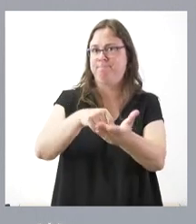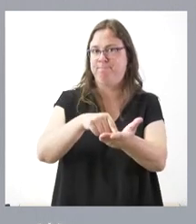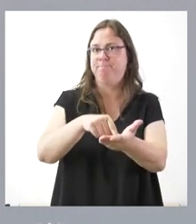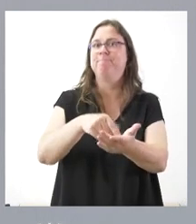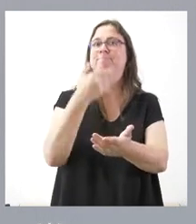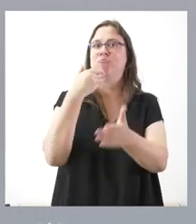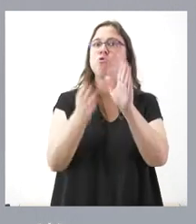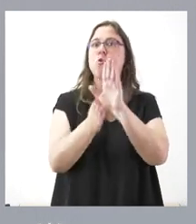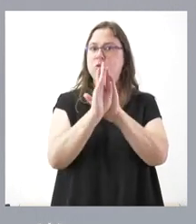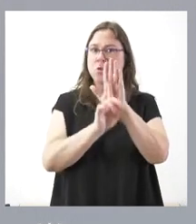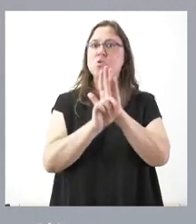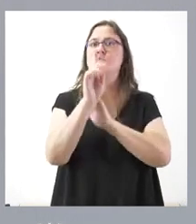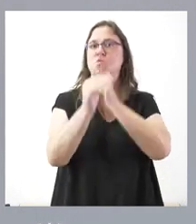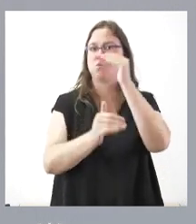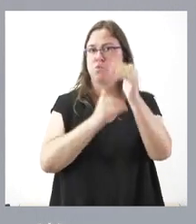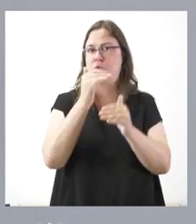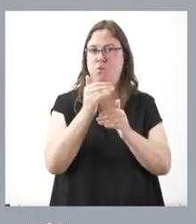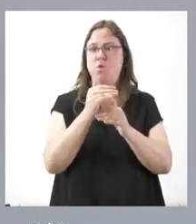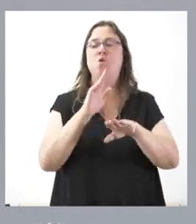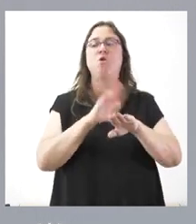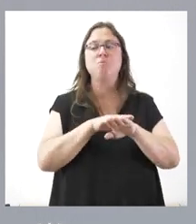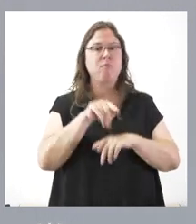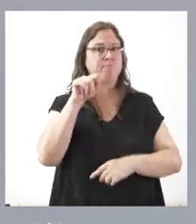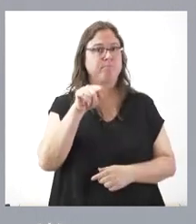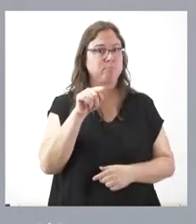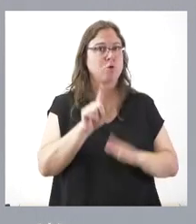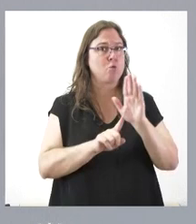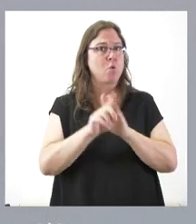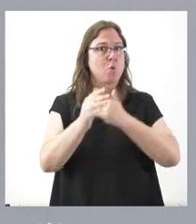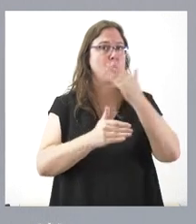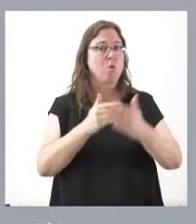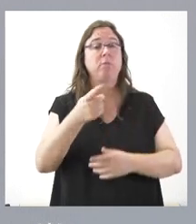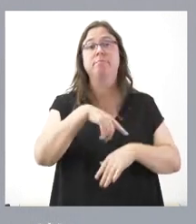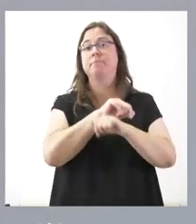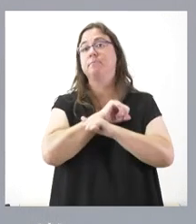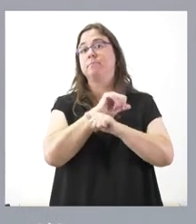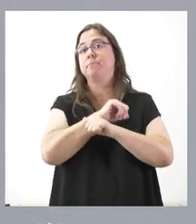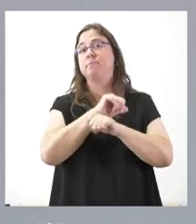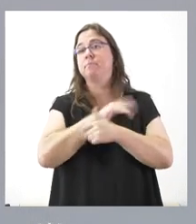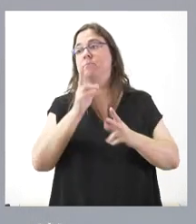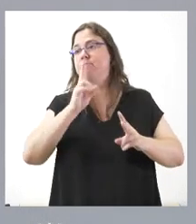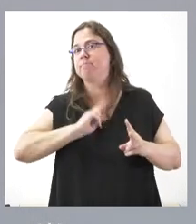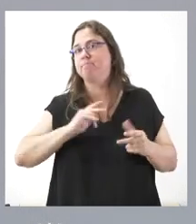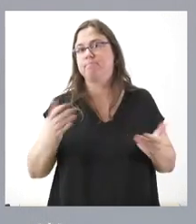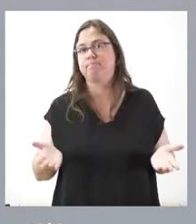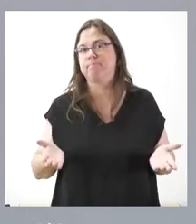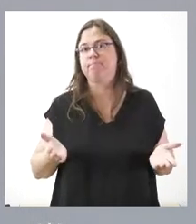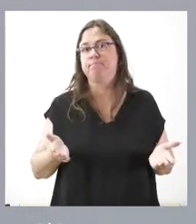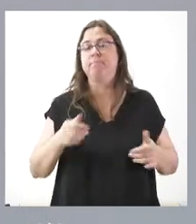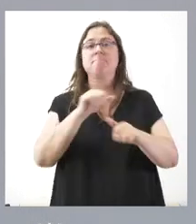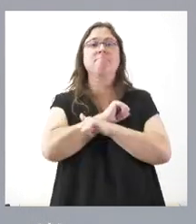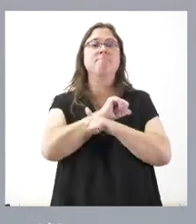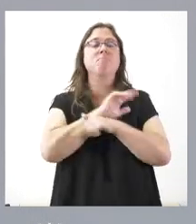siguiéramos avanzando en ese sentido. Estamos esperando respuesta y estamos